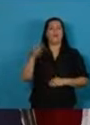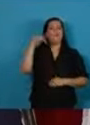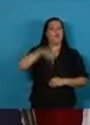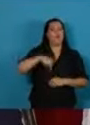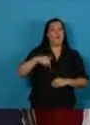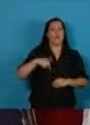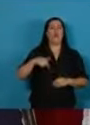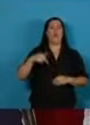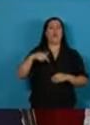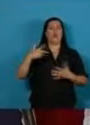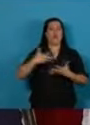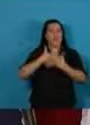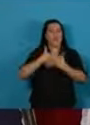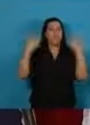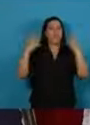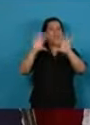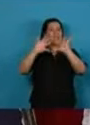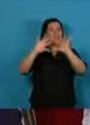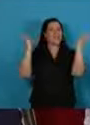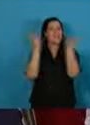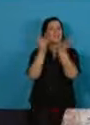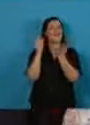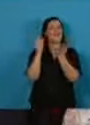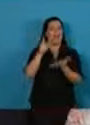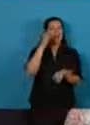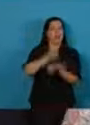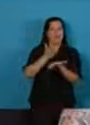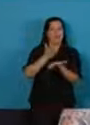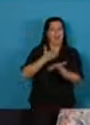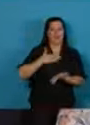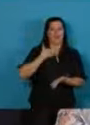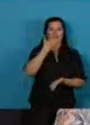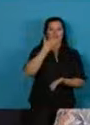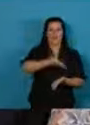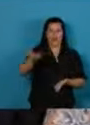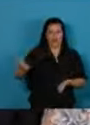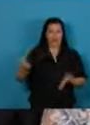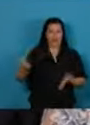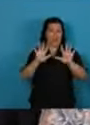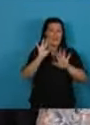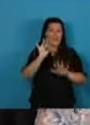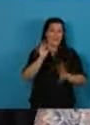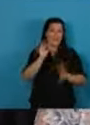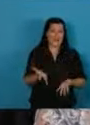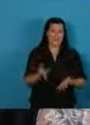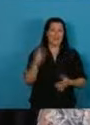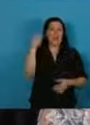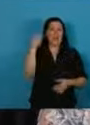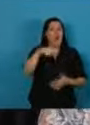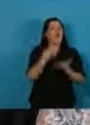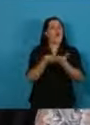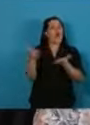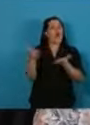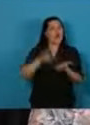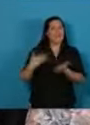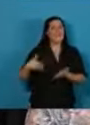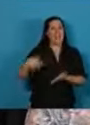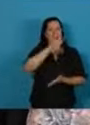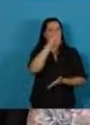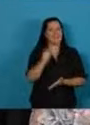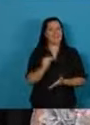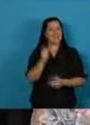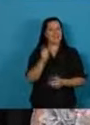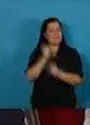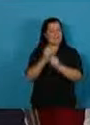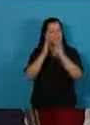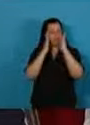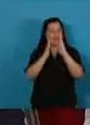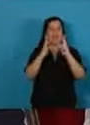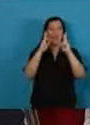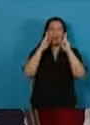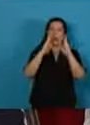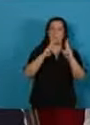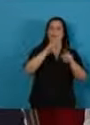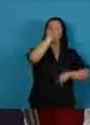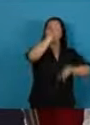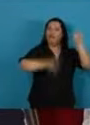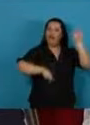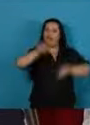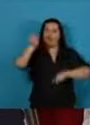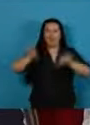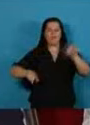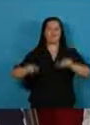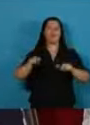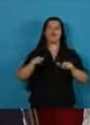Internacional de los Derechos Humanos. Y hoy, otra vez, la Argentina vuelve a comprometerse con el respeto a los derechos del hombre